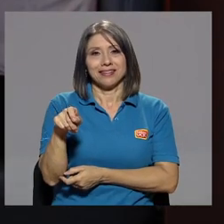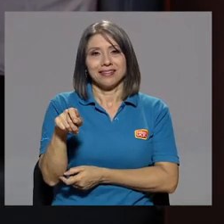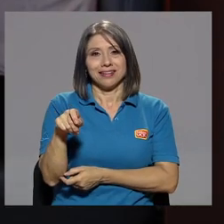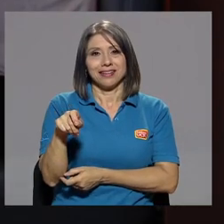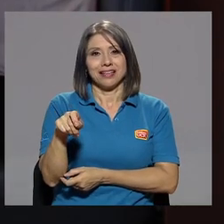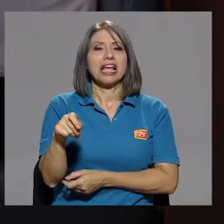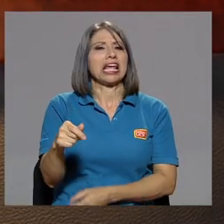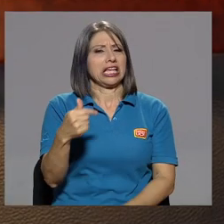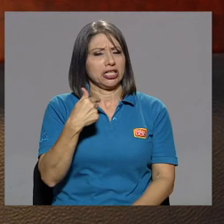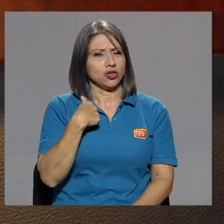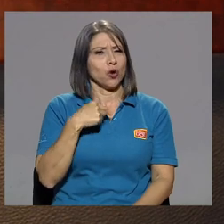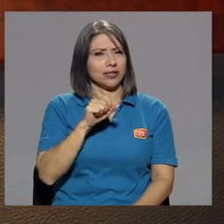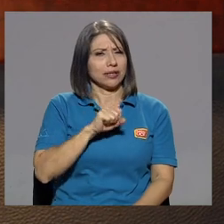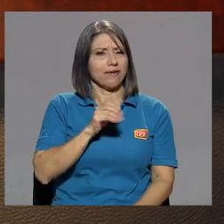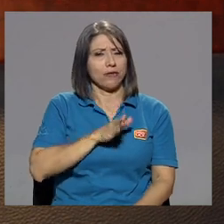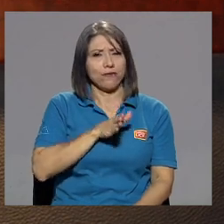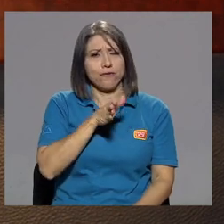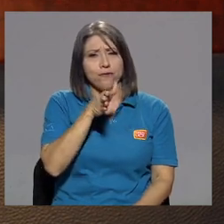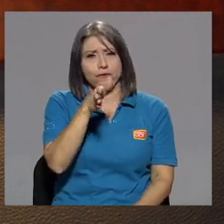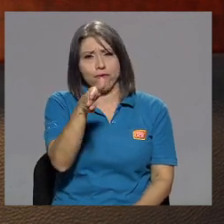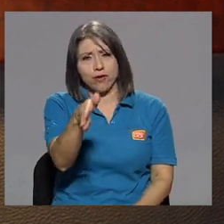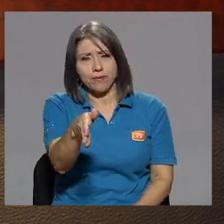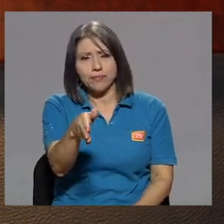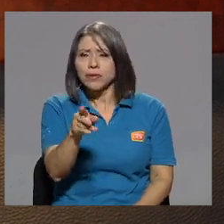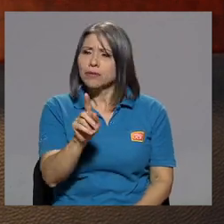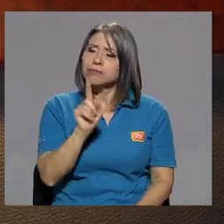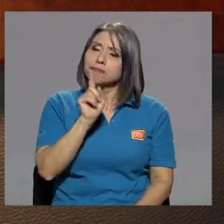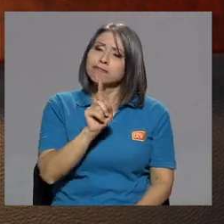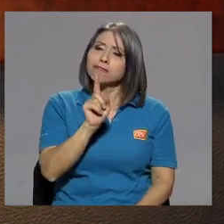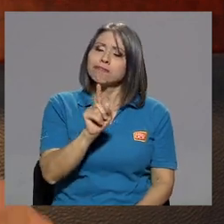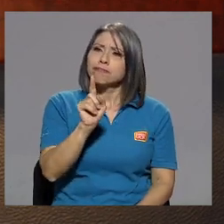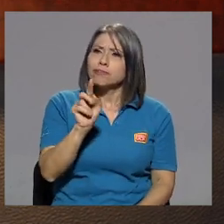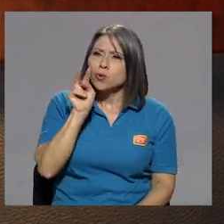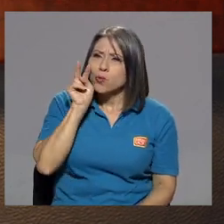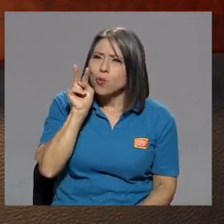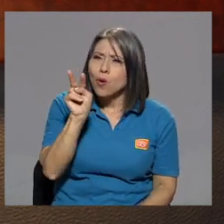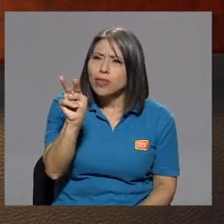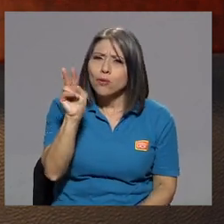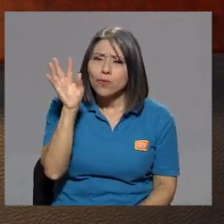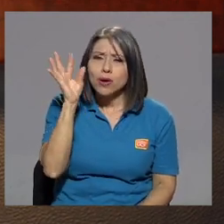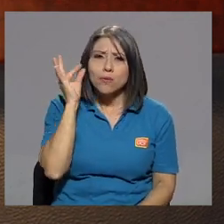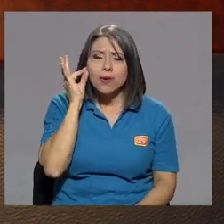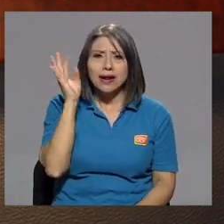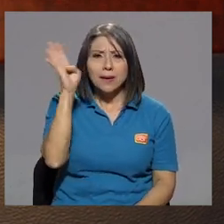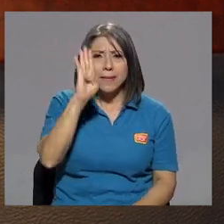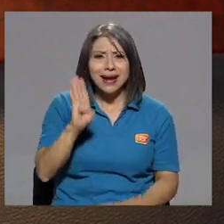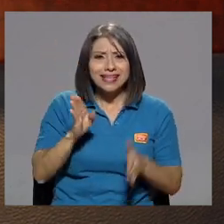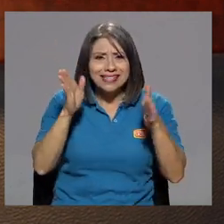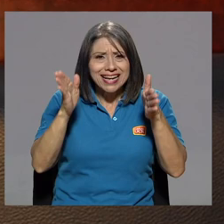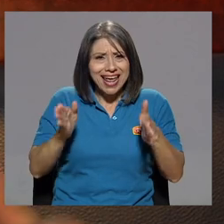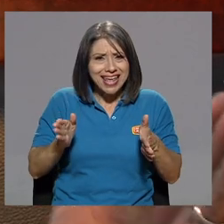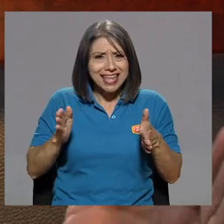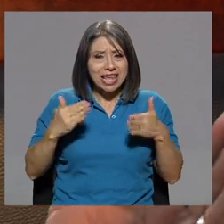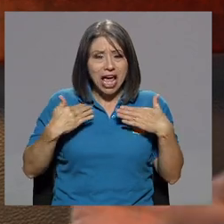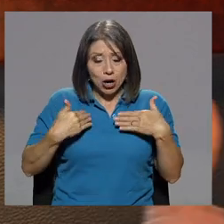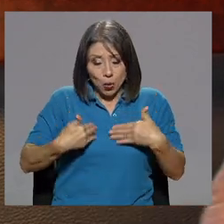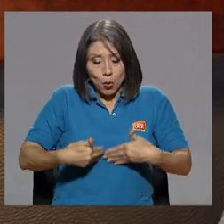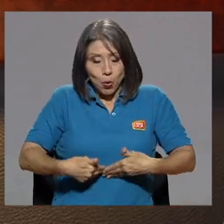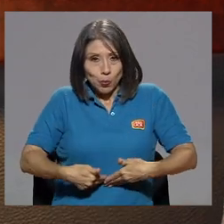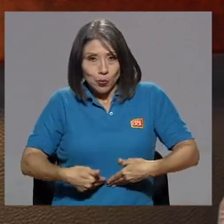Y yo llegué. Cuando veo una mujer brasileña con el ombliguito